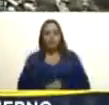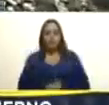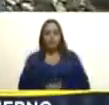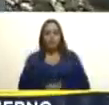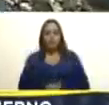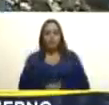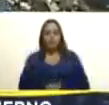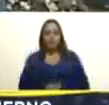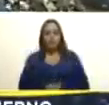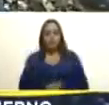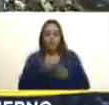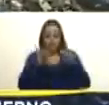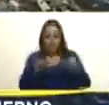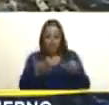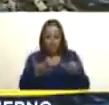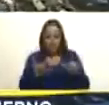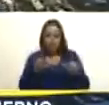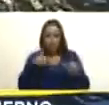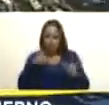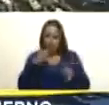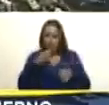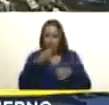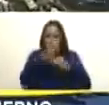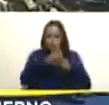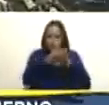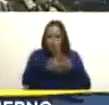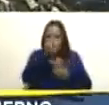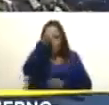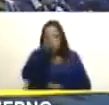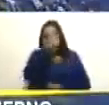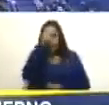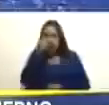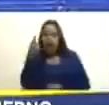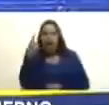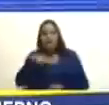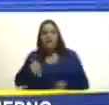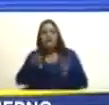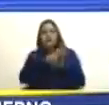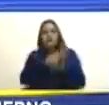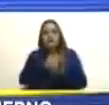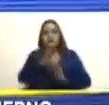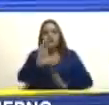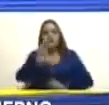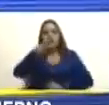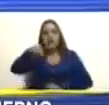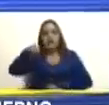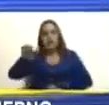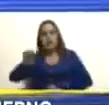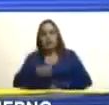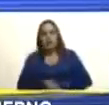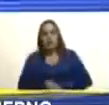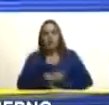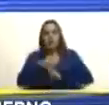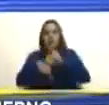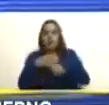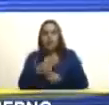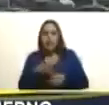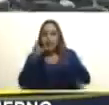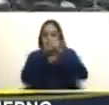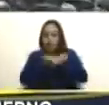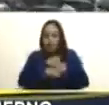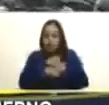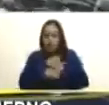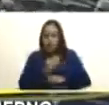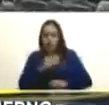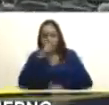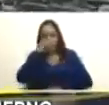por eso dije el domingo lo repetí ayer en el CNE y luego en mi programa en la noche no sé si